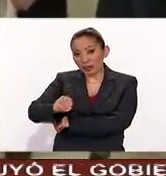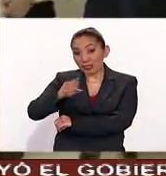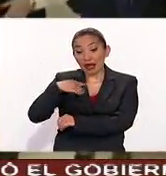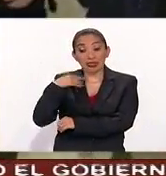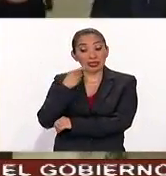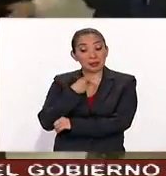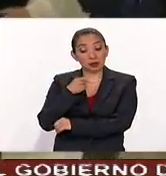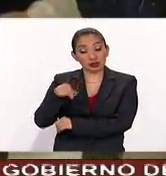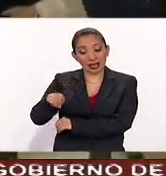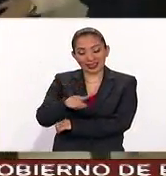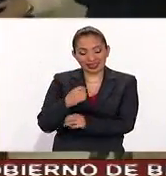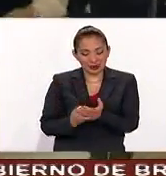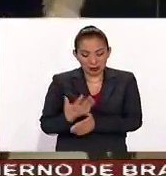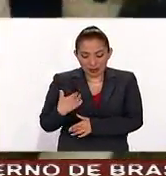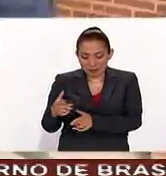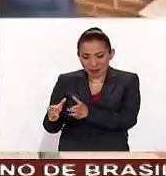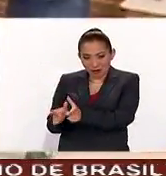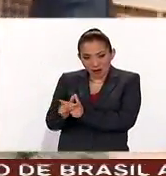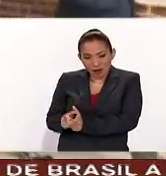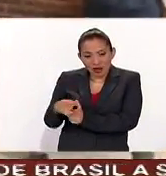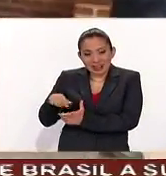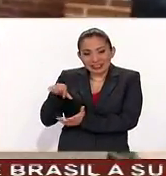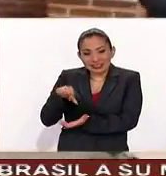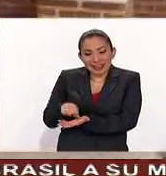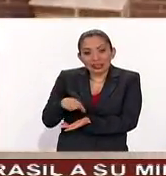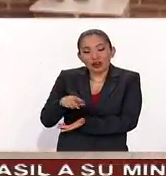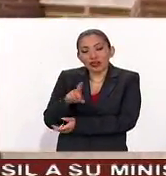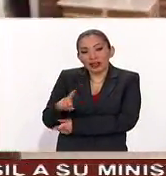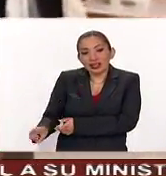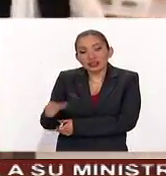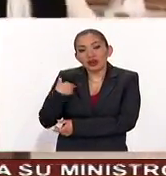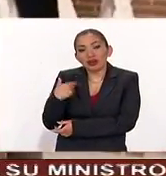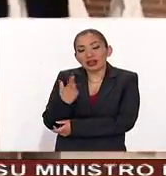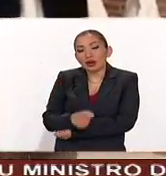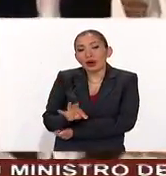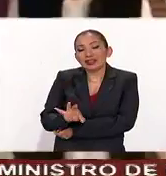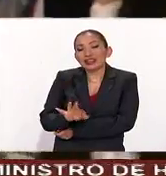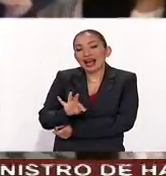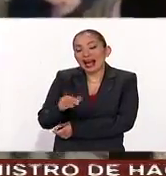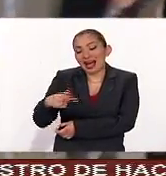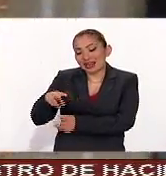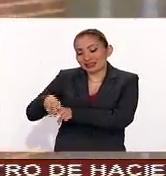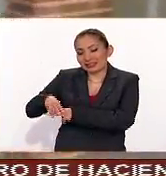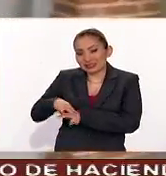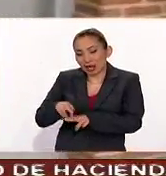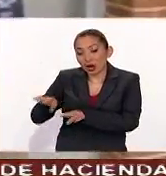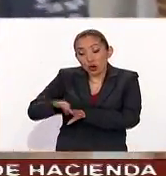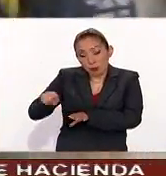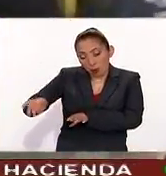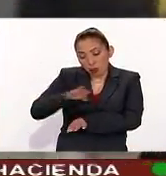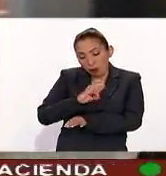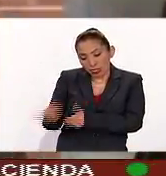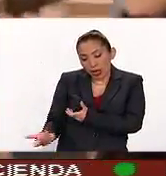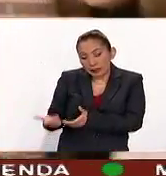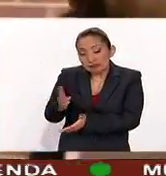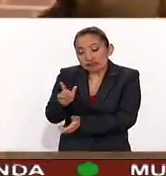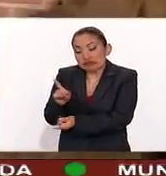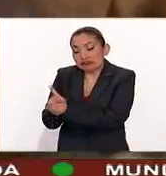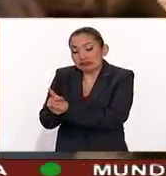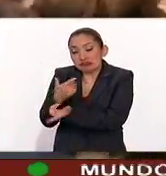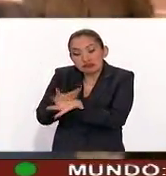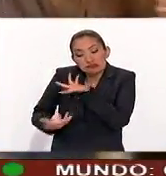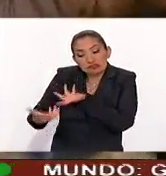diputados, y a la nueva formación de centro-derecha Ciudadanos con 40 escaños como las opciones para acercarse